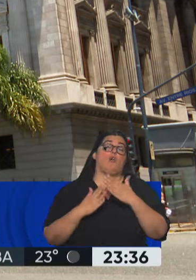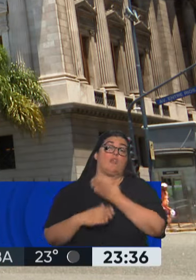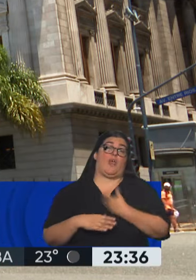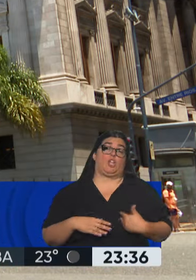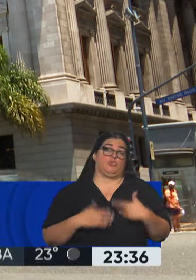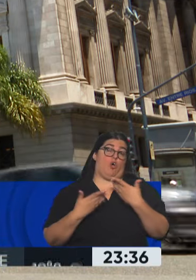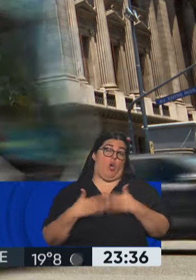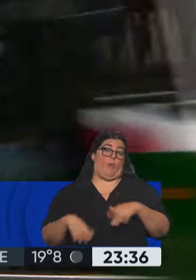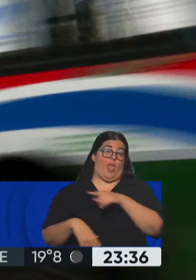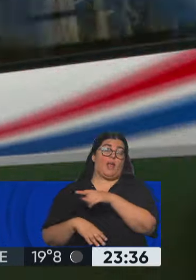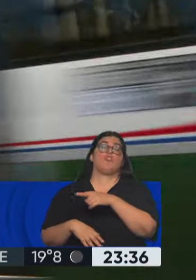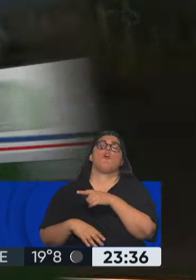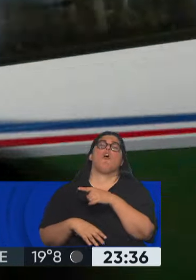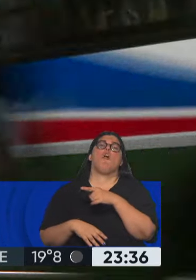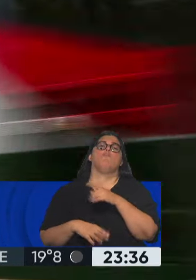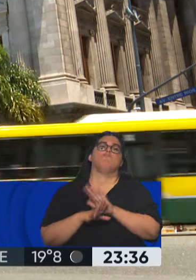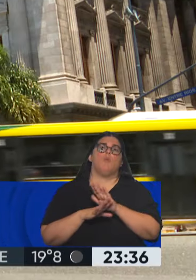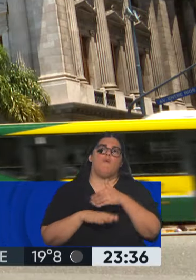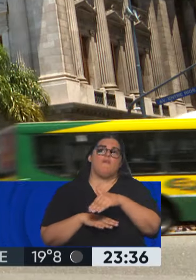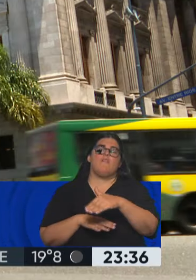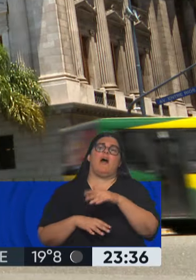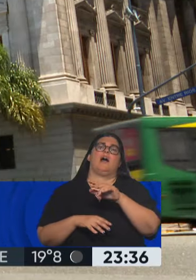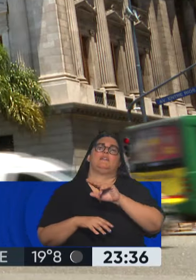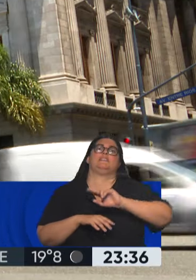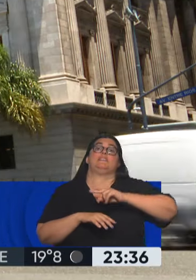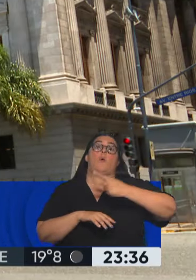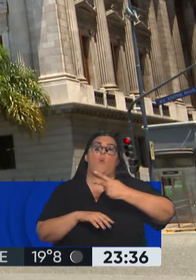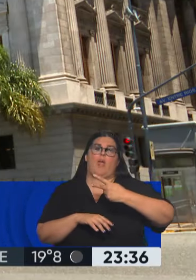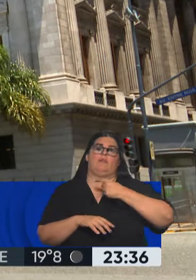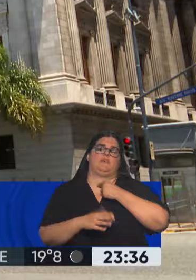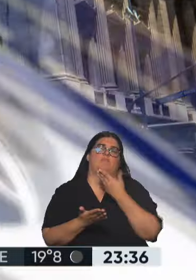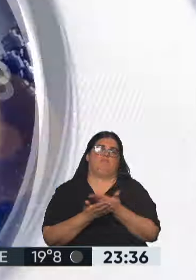prorrogar por segunda vez el presupuesto del año 2023.